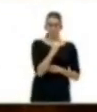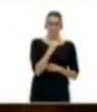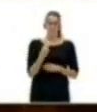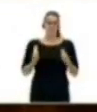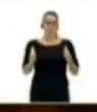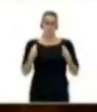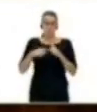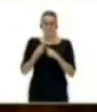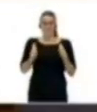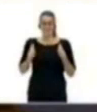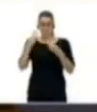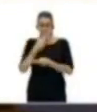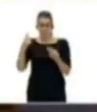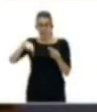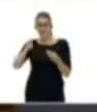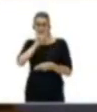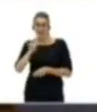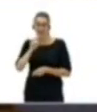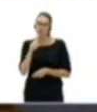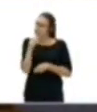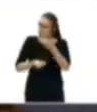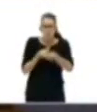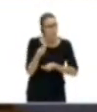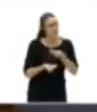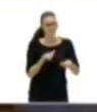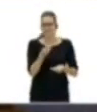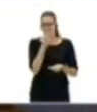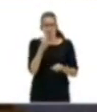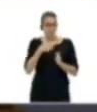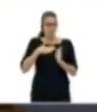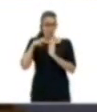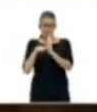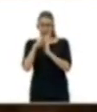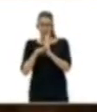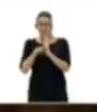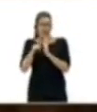Canarias, lo van a hacer por dignidad y por coherencia con nuestro programa autonómico.